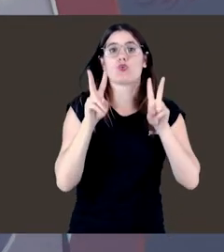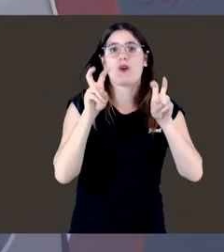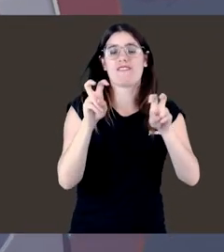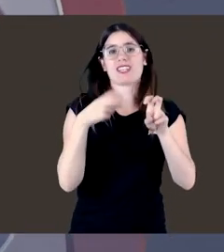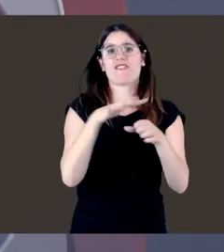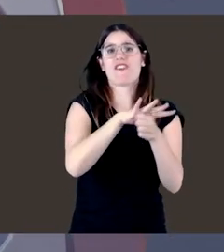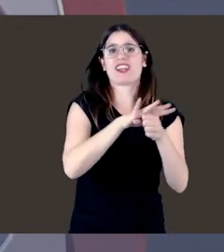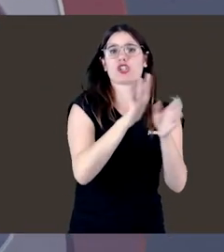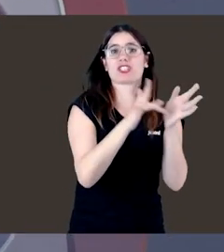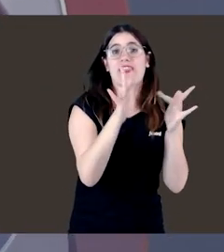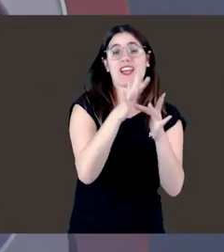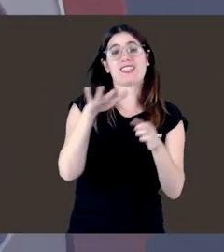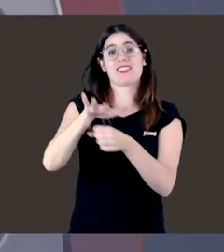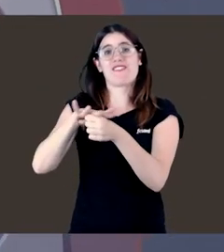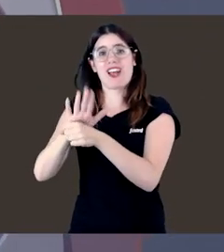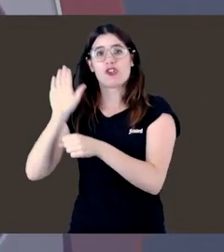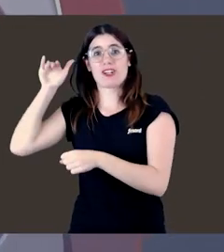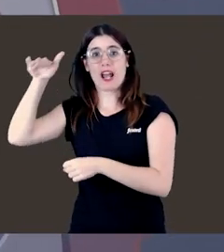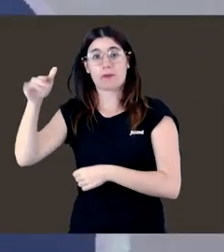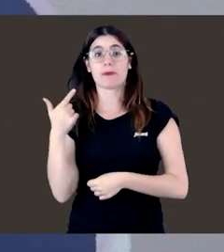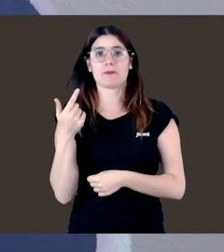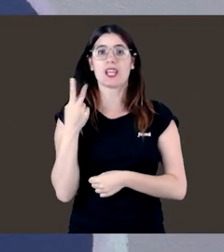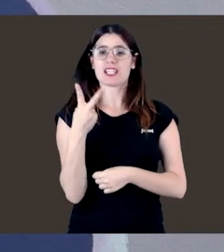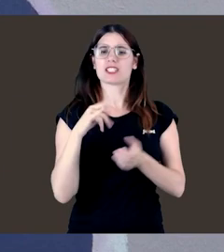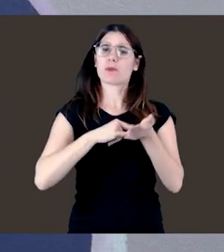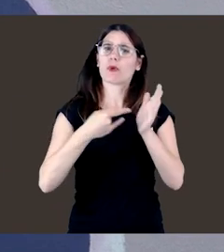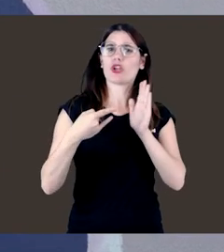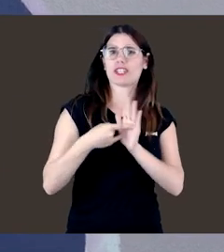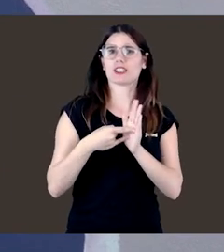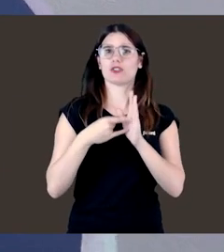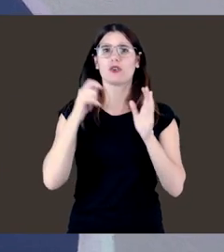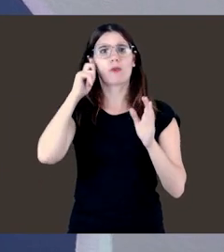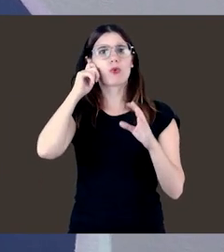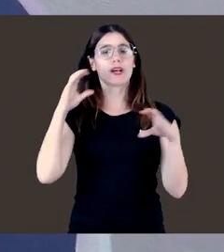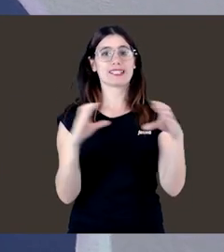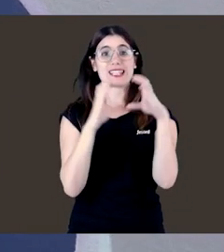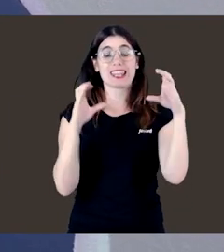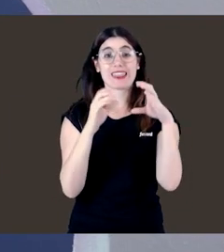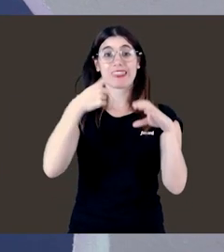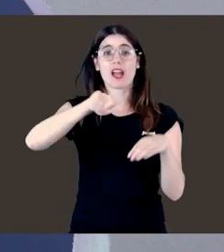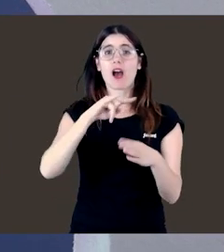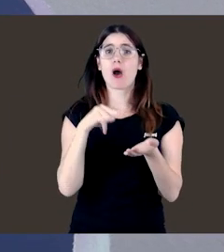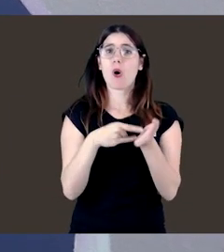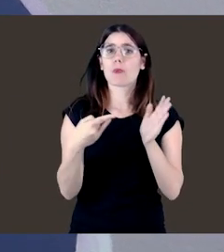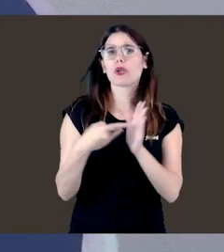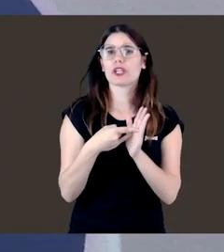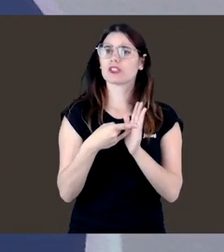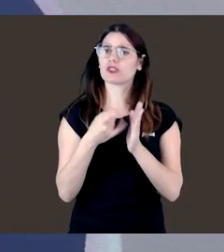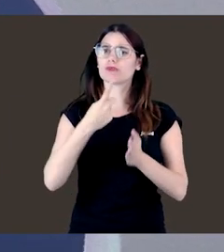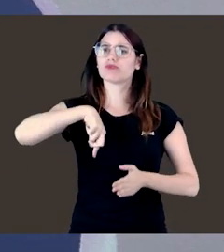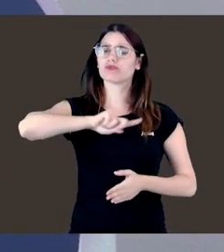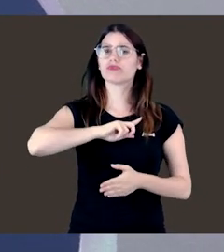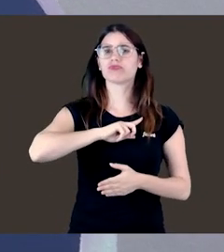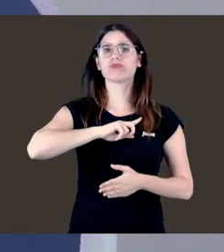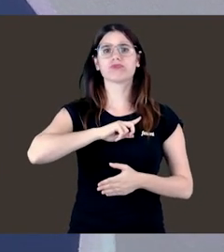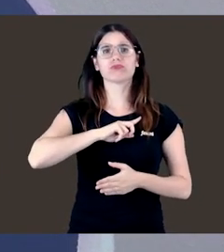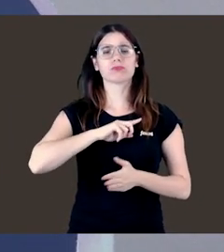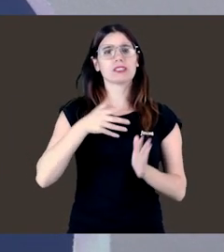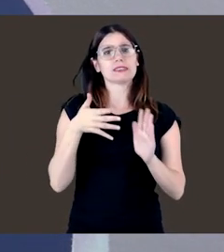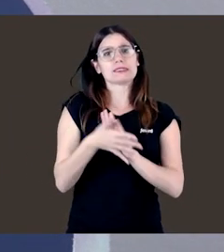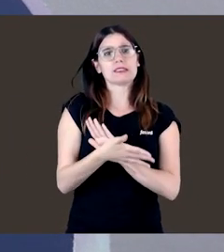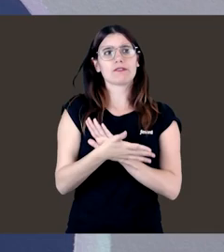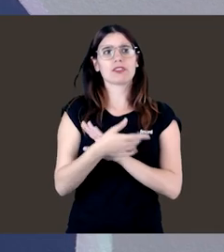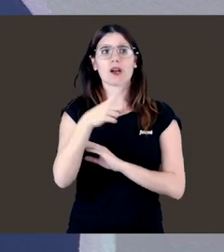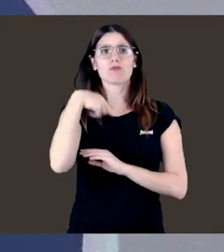en los barrios valencianos de Nazaret y El Carmen. Este proyecto, que son de Mujeres y Ciencia, está